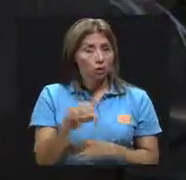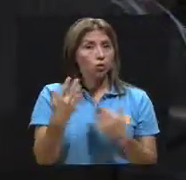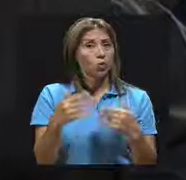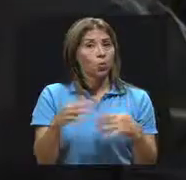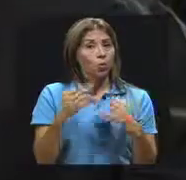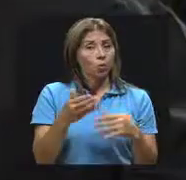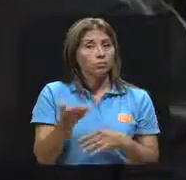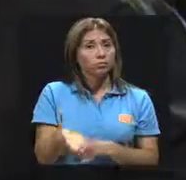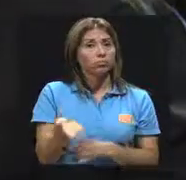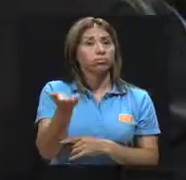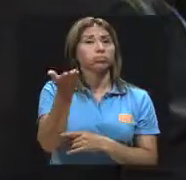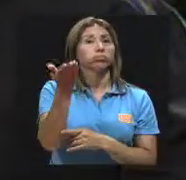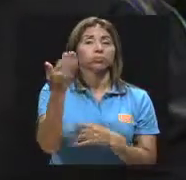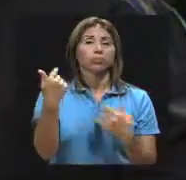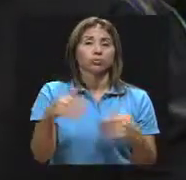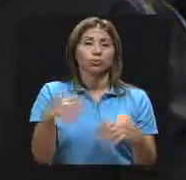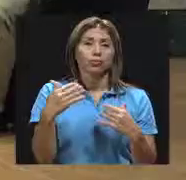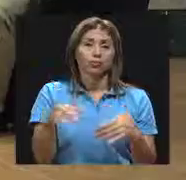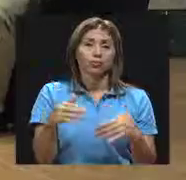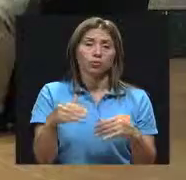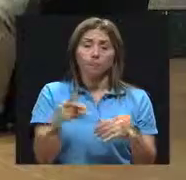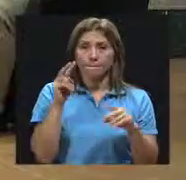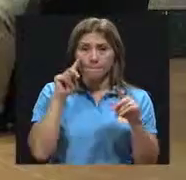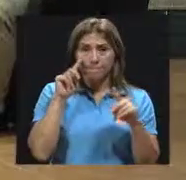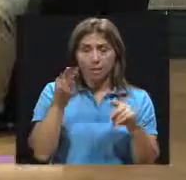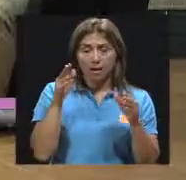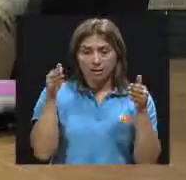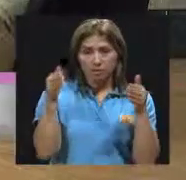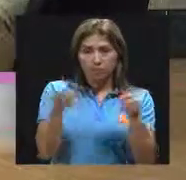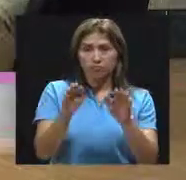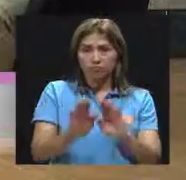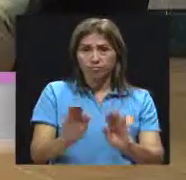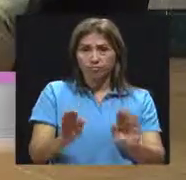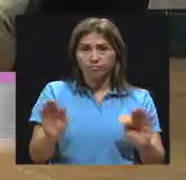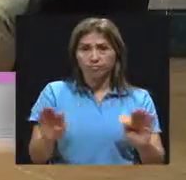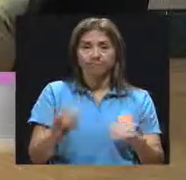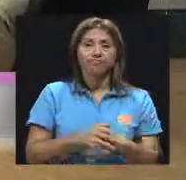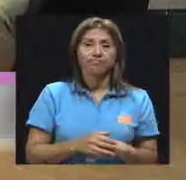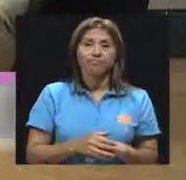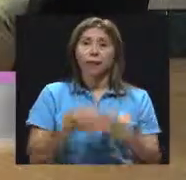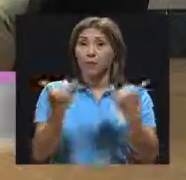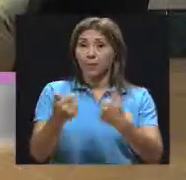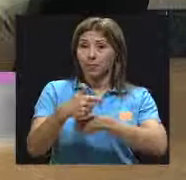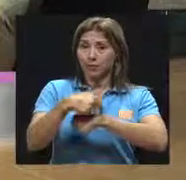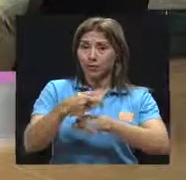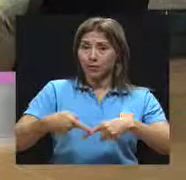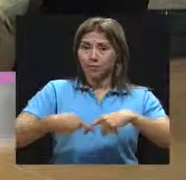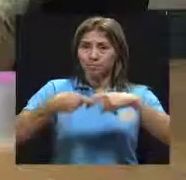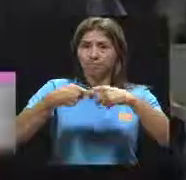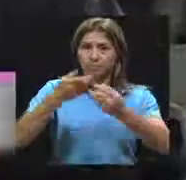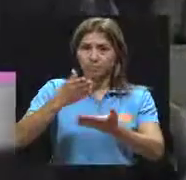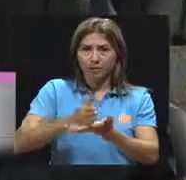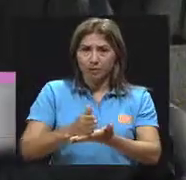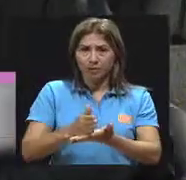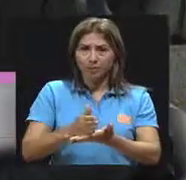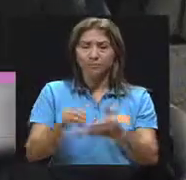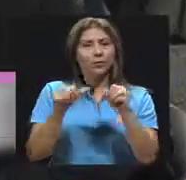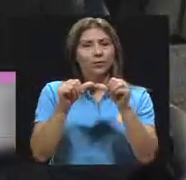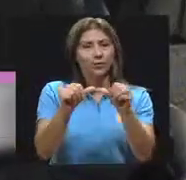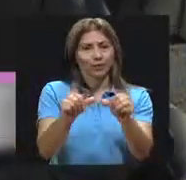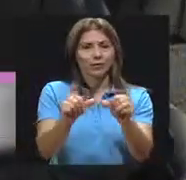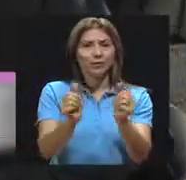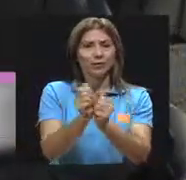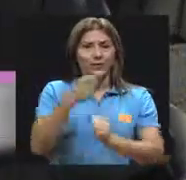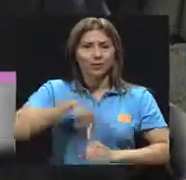pensamos en una población tan infantil. Llegó el momento de hacer nuestro primer corte, quédense en